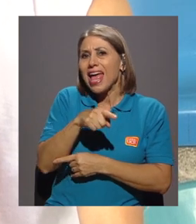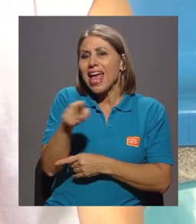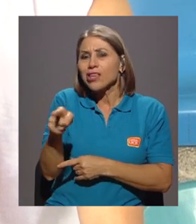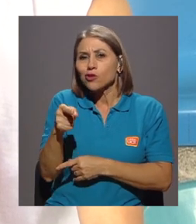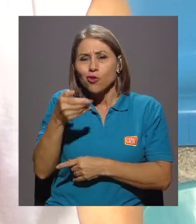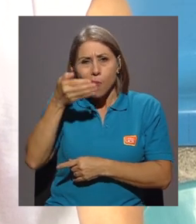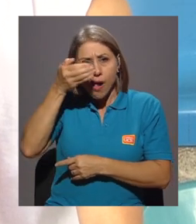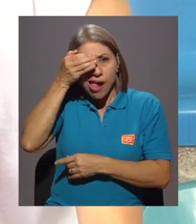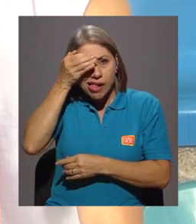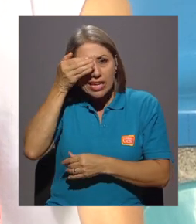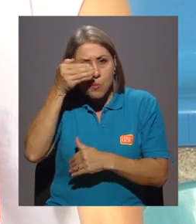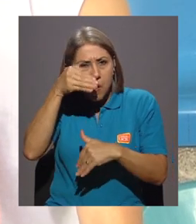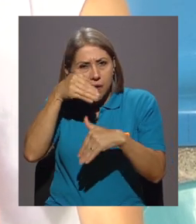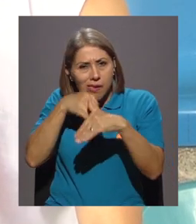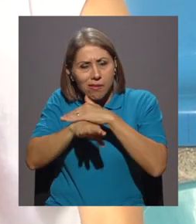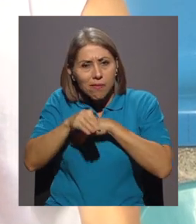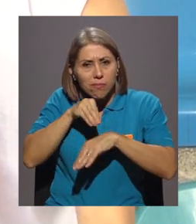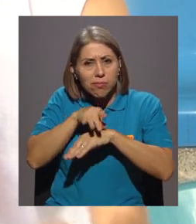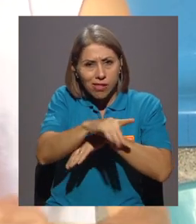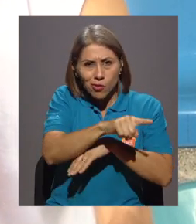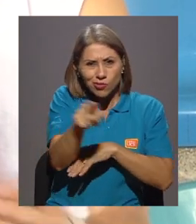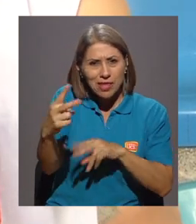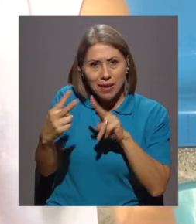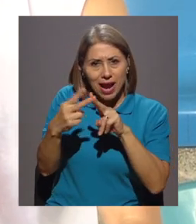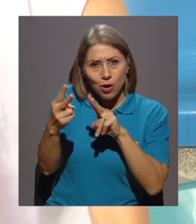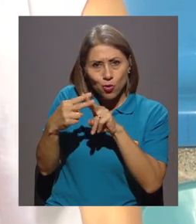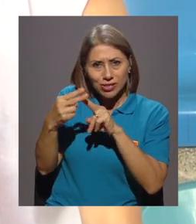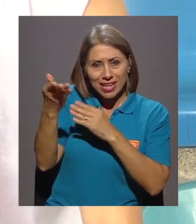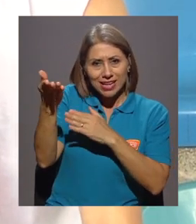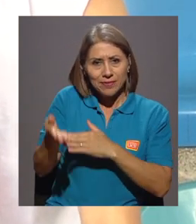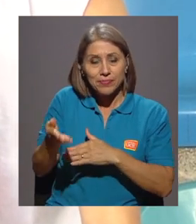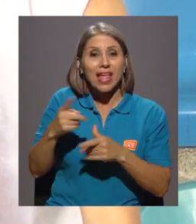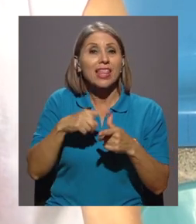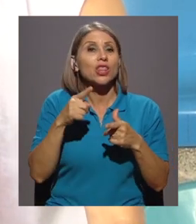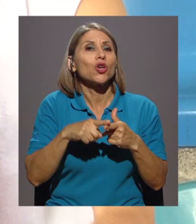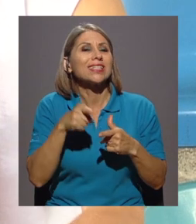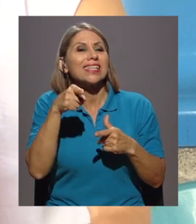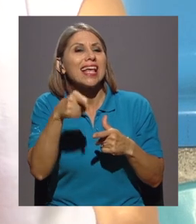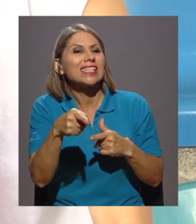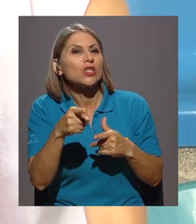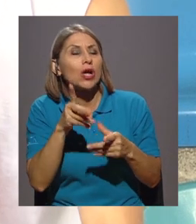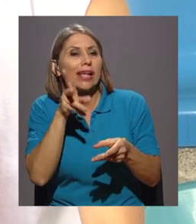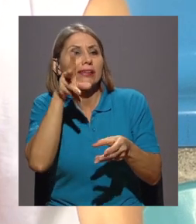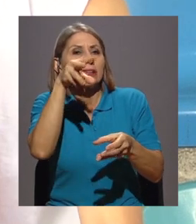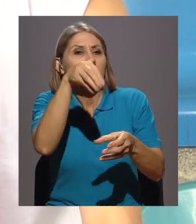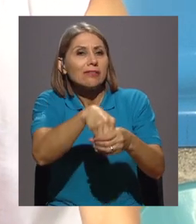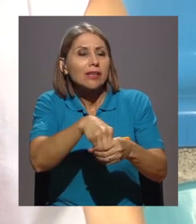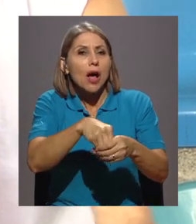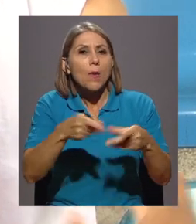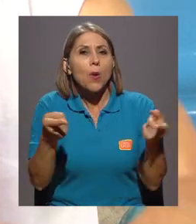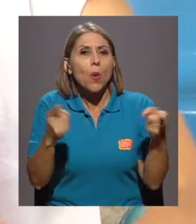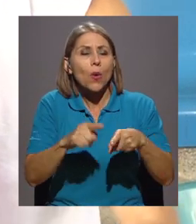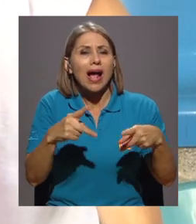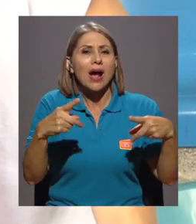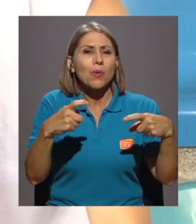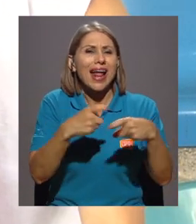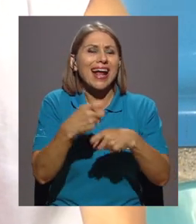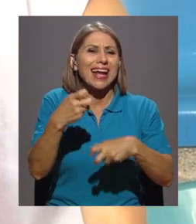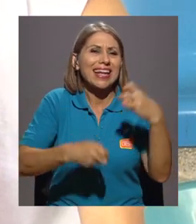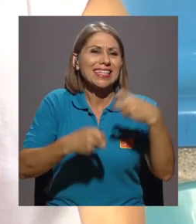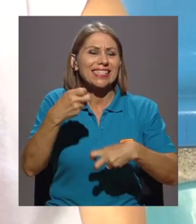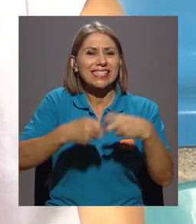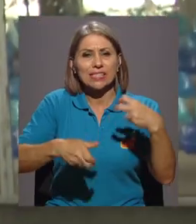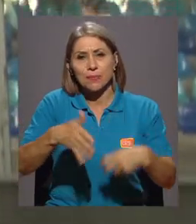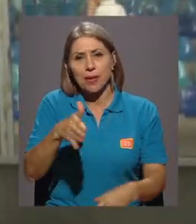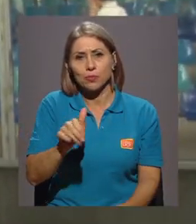la trama de piña. Y este hackeo provoca una crisis, una catástrofe de más o menos 300